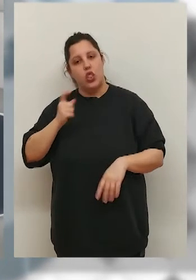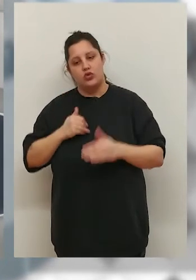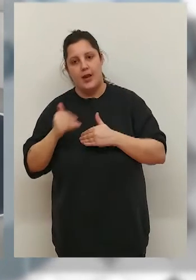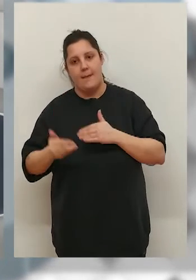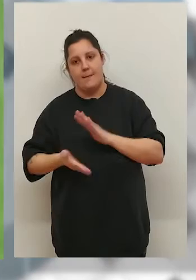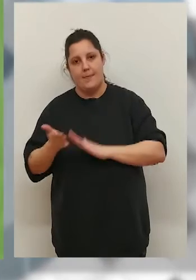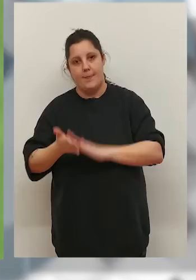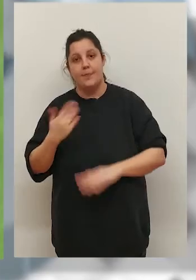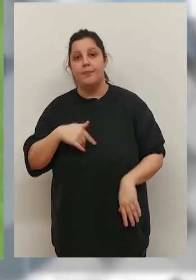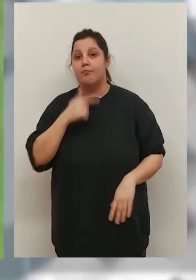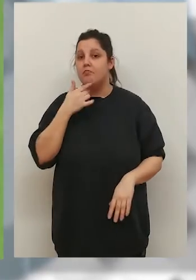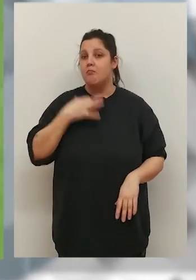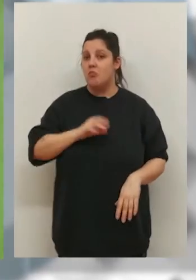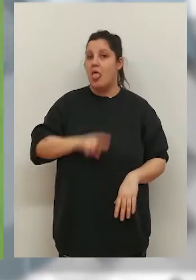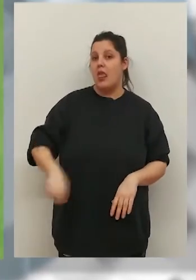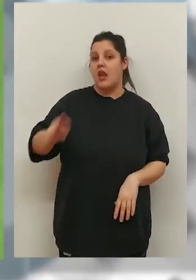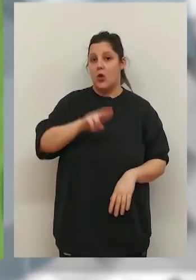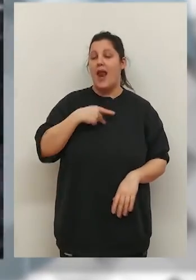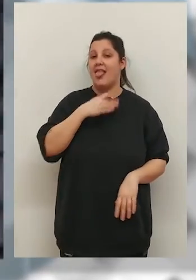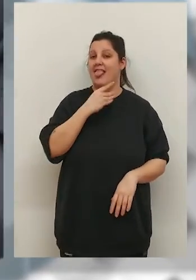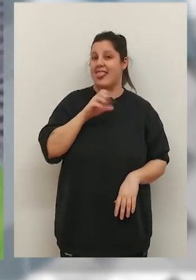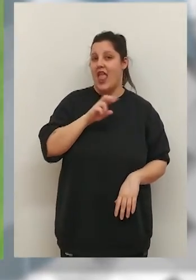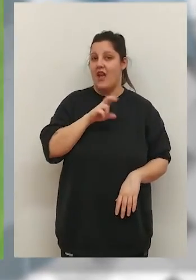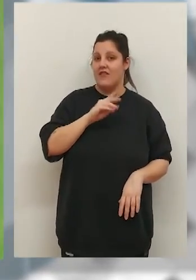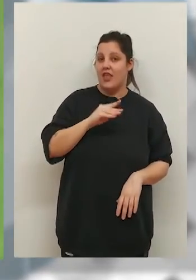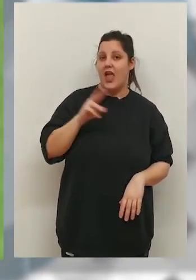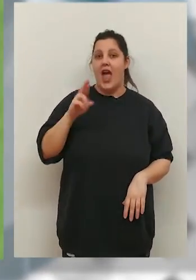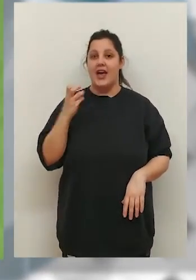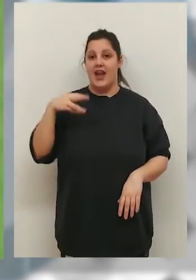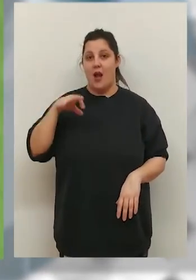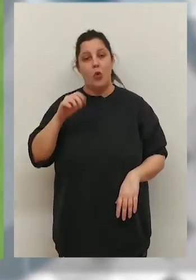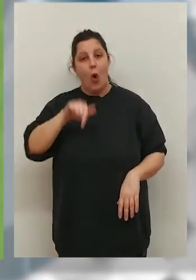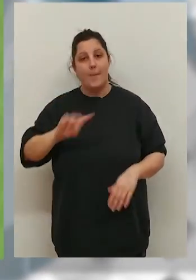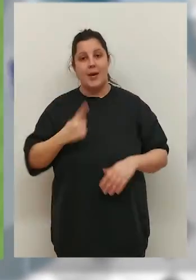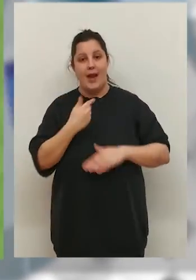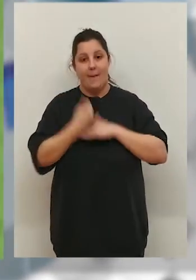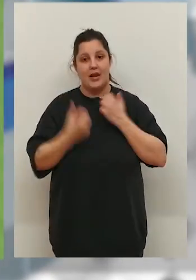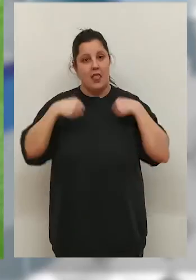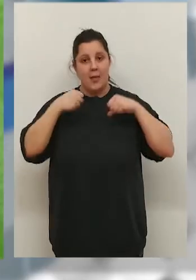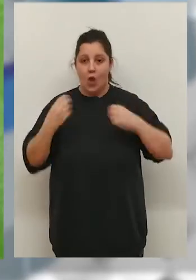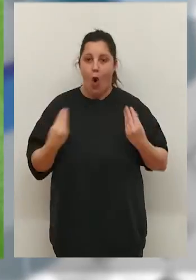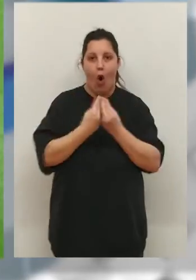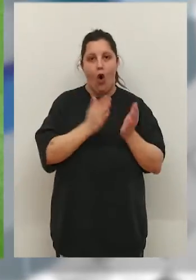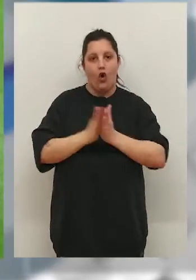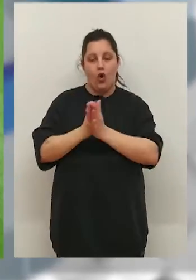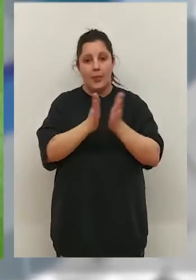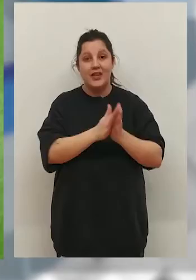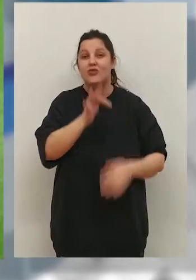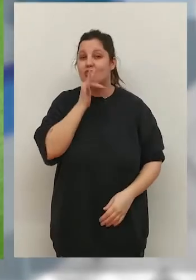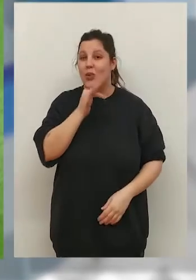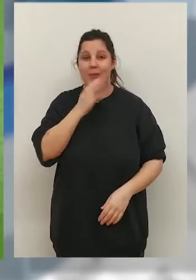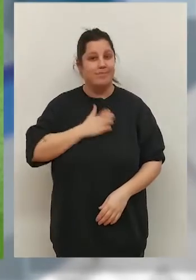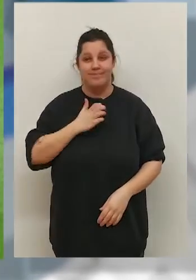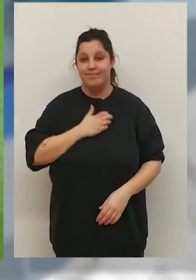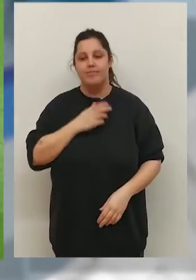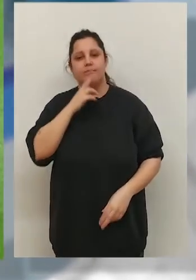ante el Dux. Para ese partido, Mer Hermoso podría recuperar a David Ramos que hoy ha completado la primera parte de la sesión con sus compañeros. El